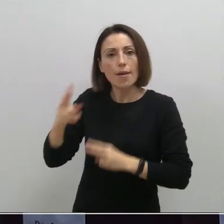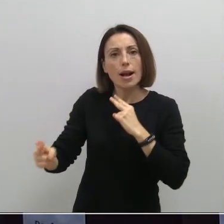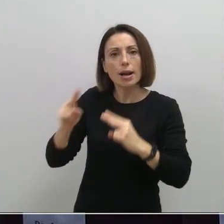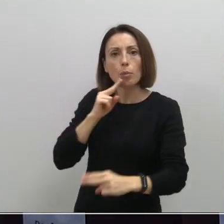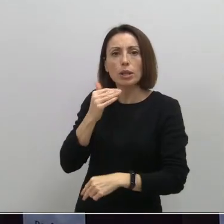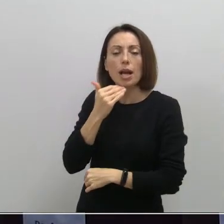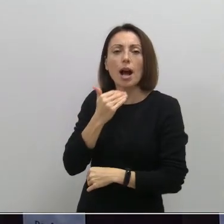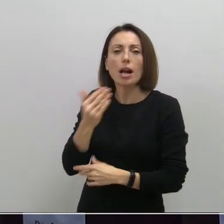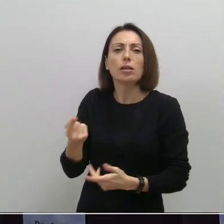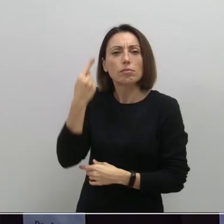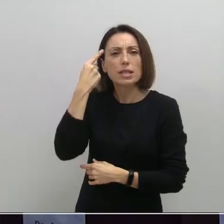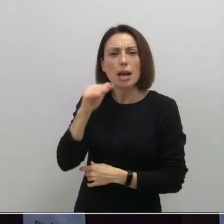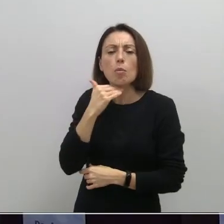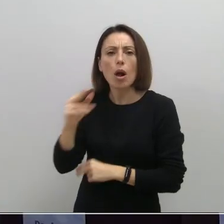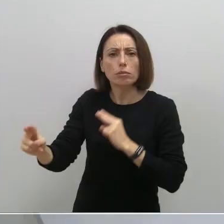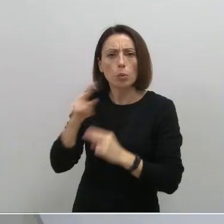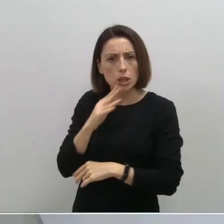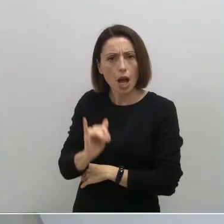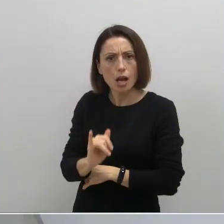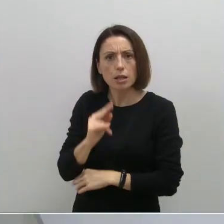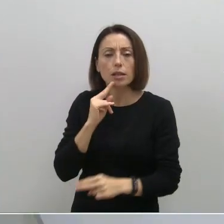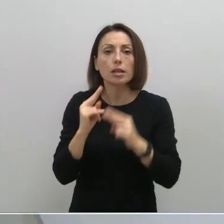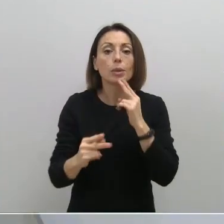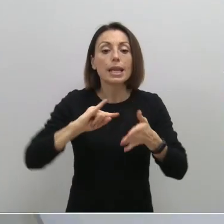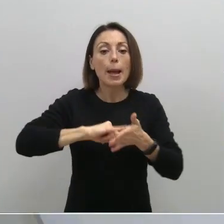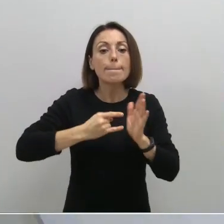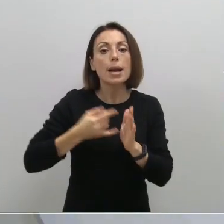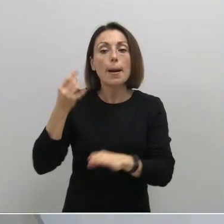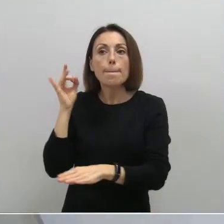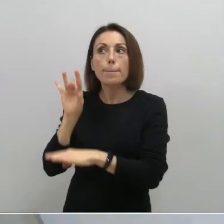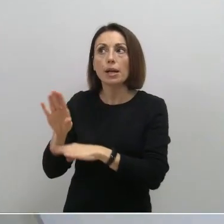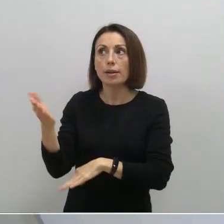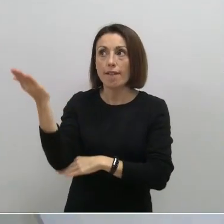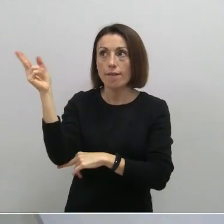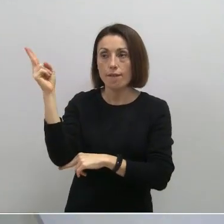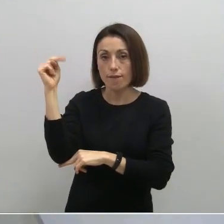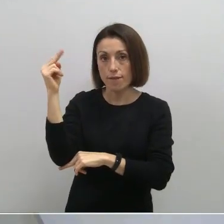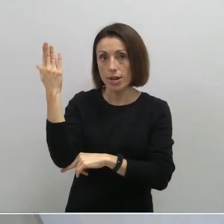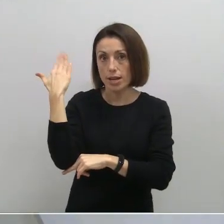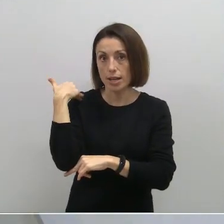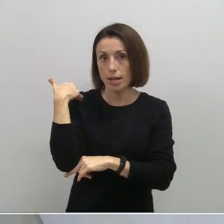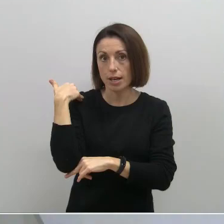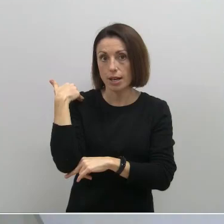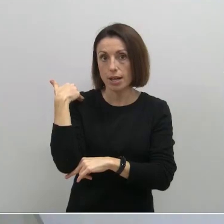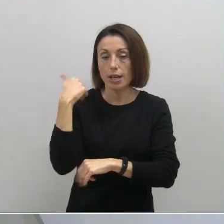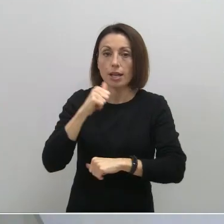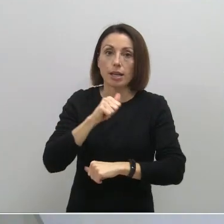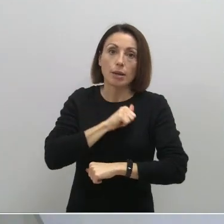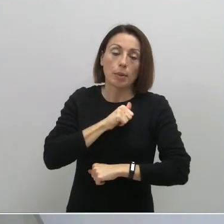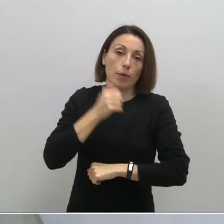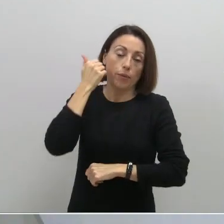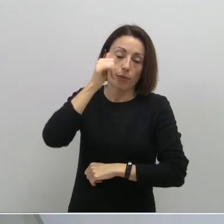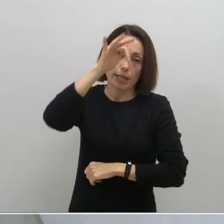de respuesta. ¿Sabemos algo a día de hoy? Hombre, el plan se envió el viernes. Entonces, claro, hemos estado en fin de semana.